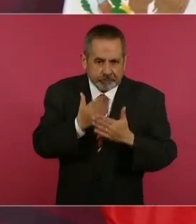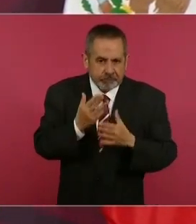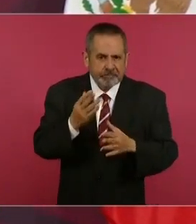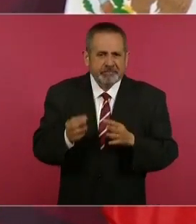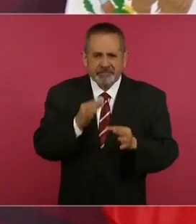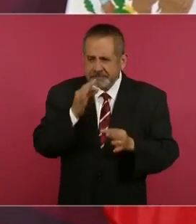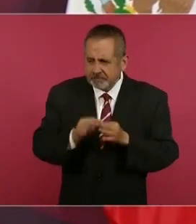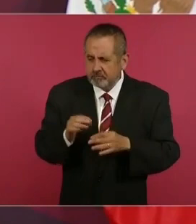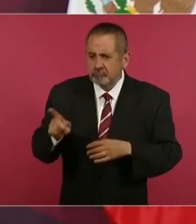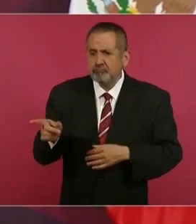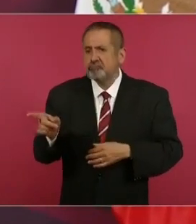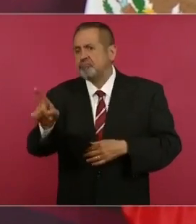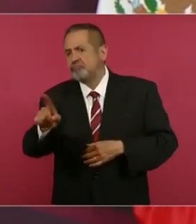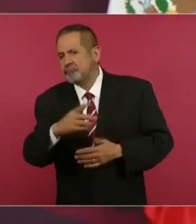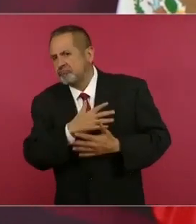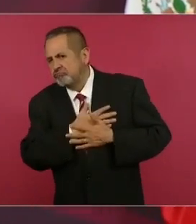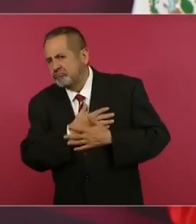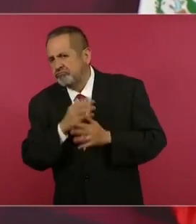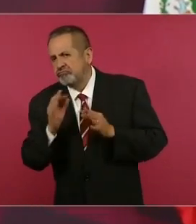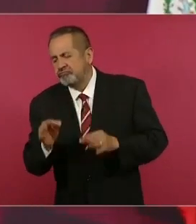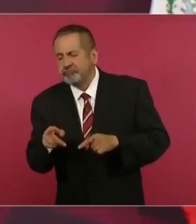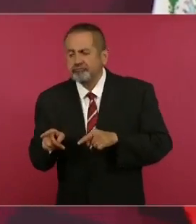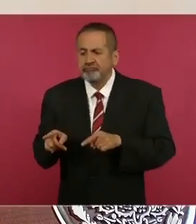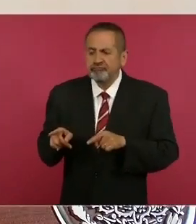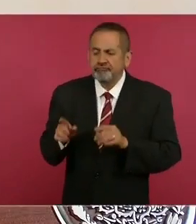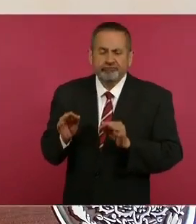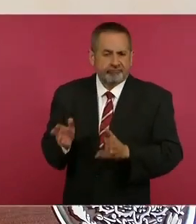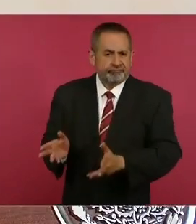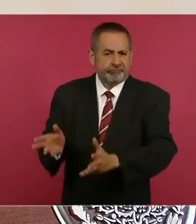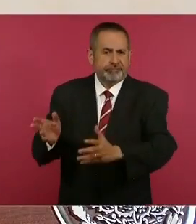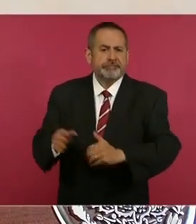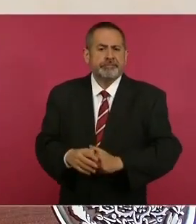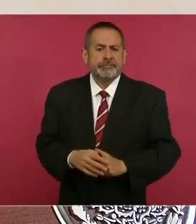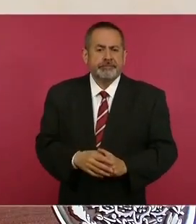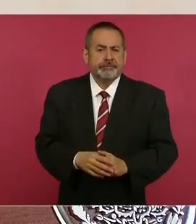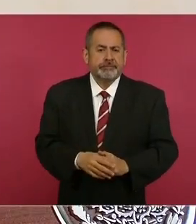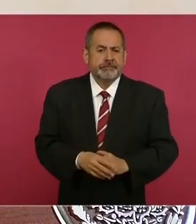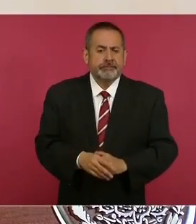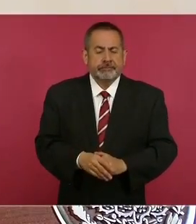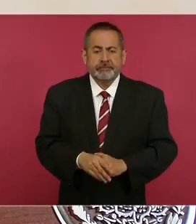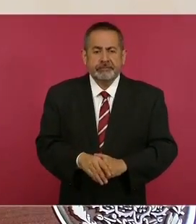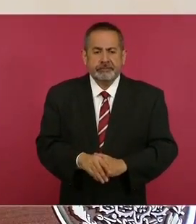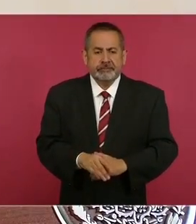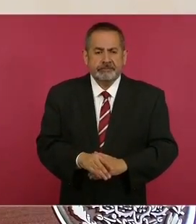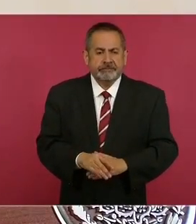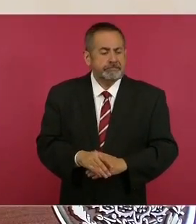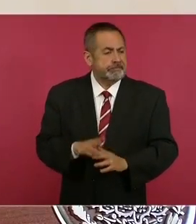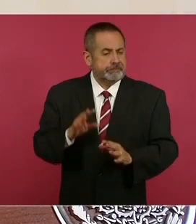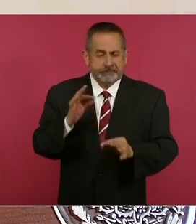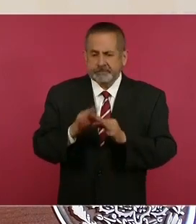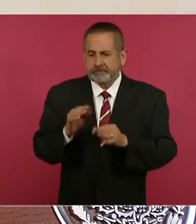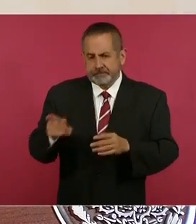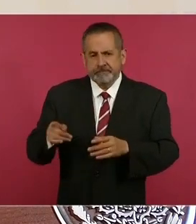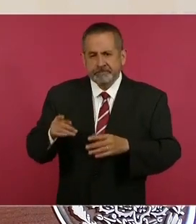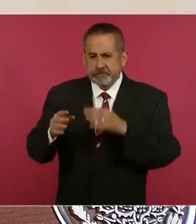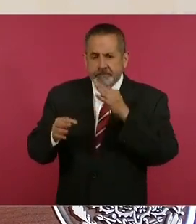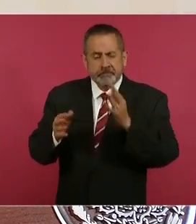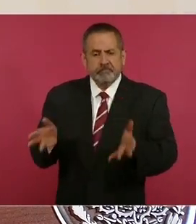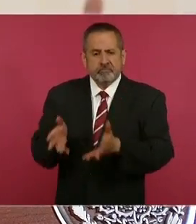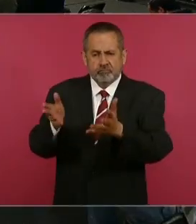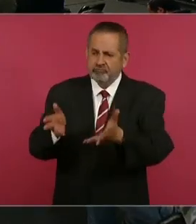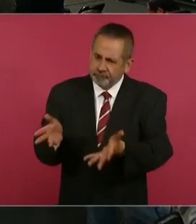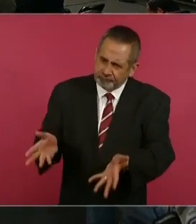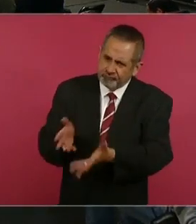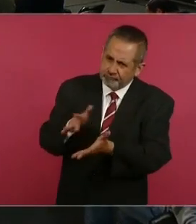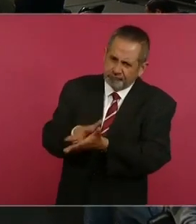que le tienen amor al pueblo, pues entonces se les promueve, porque hay